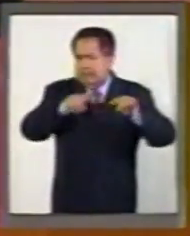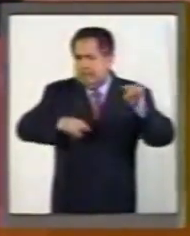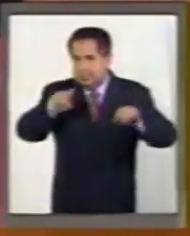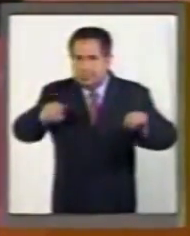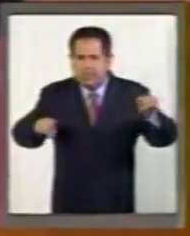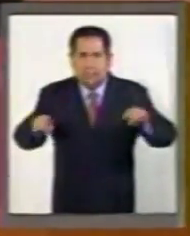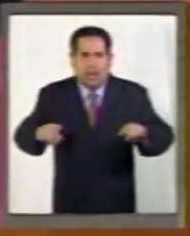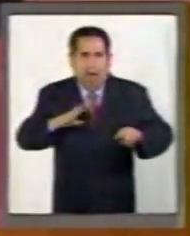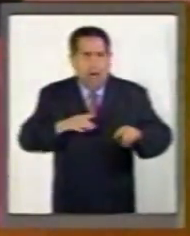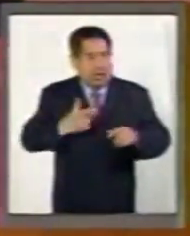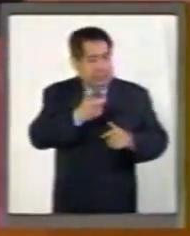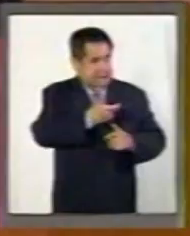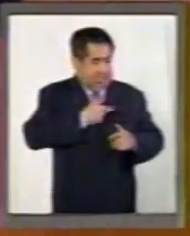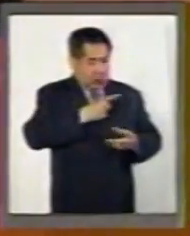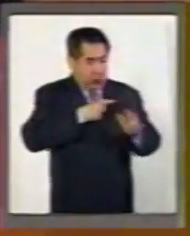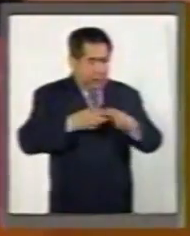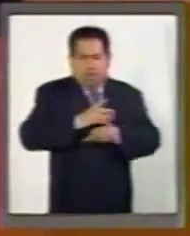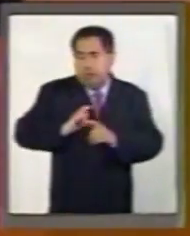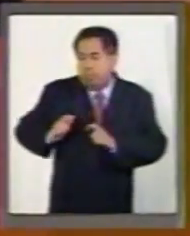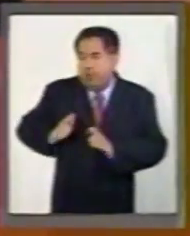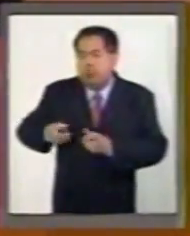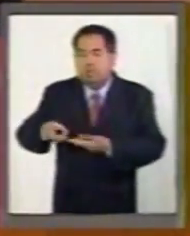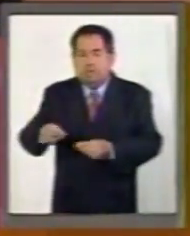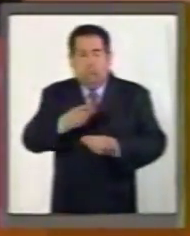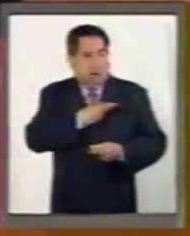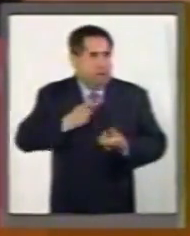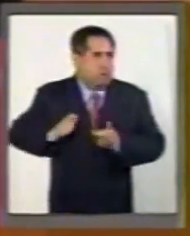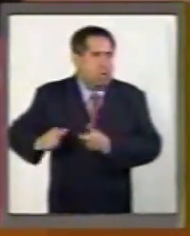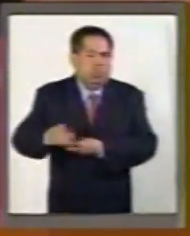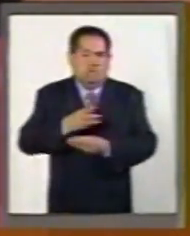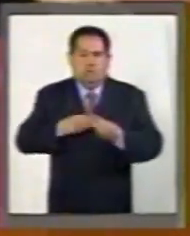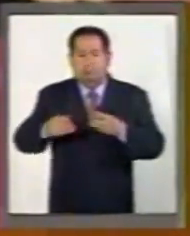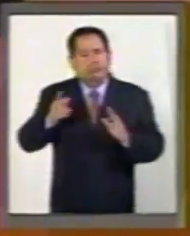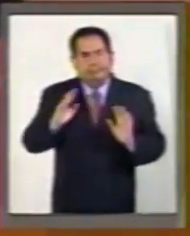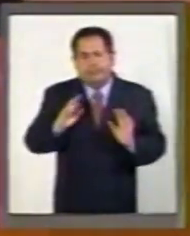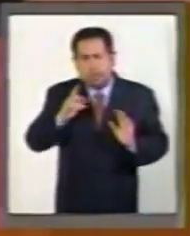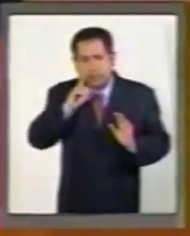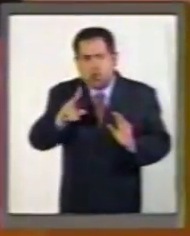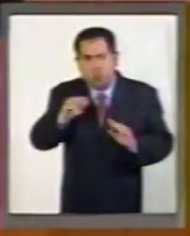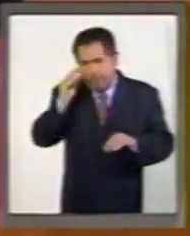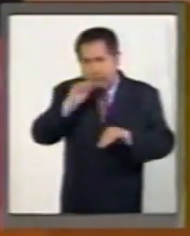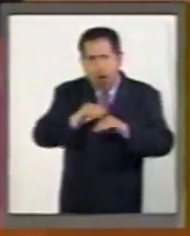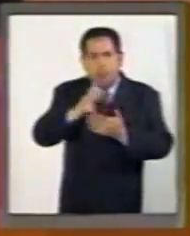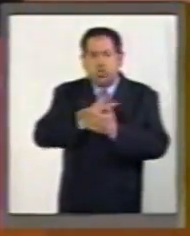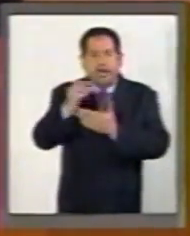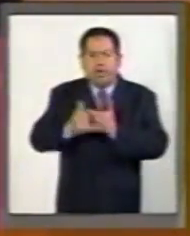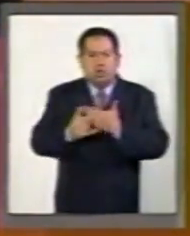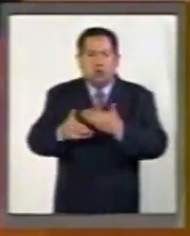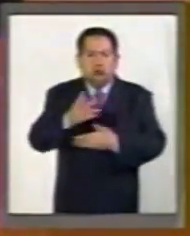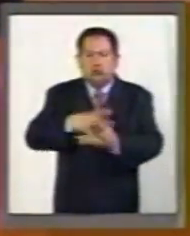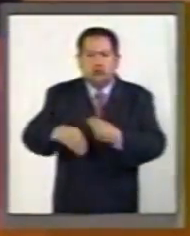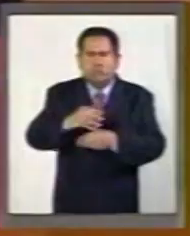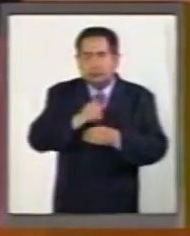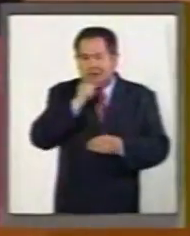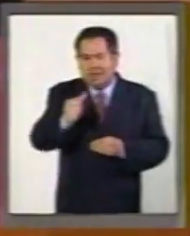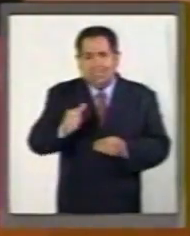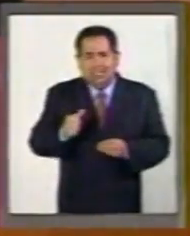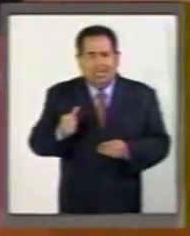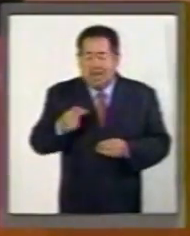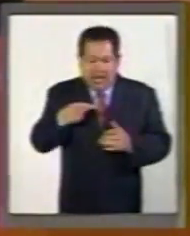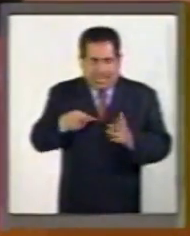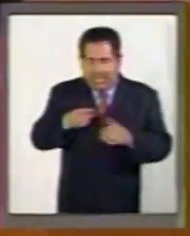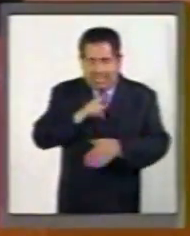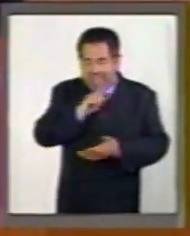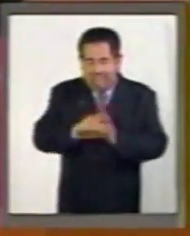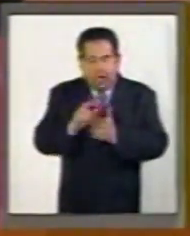ocupan dinero de la deuda para gasto corriente, para gastos que no, en los cuales no está permitido